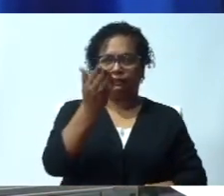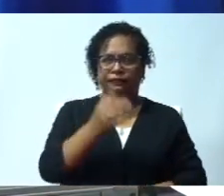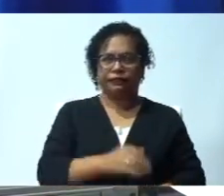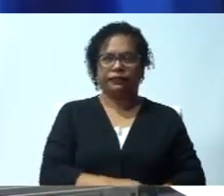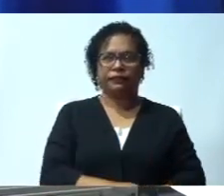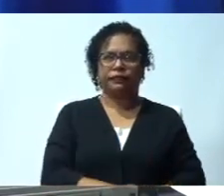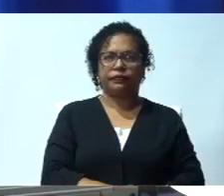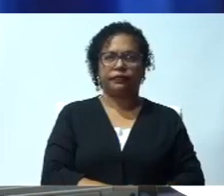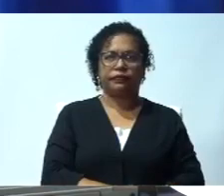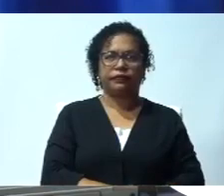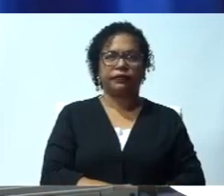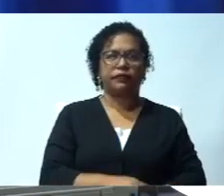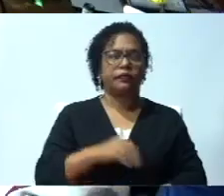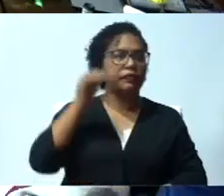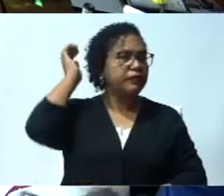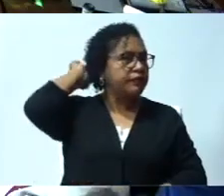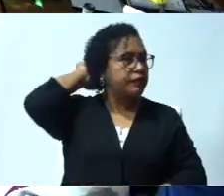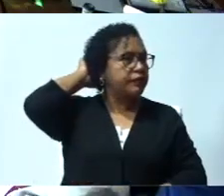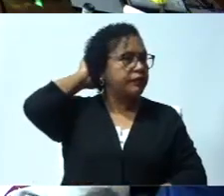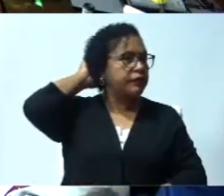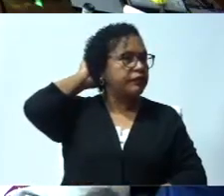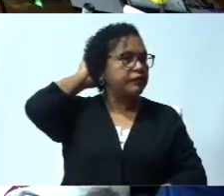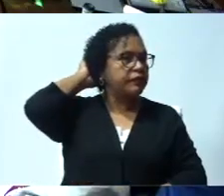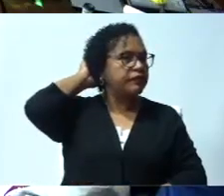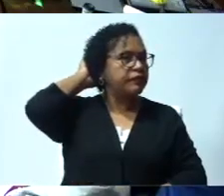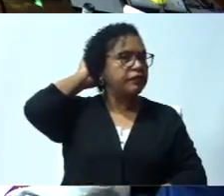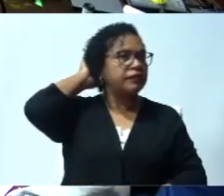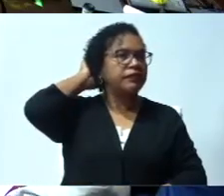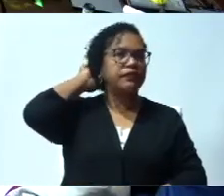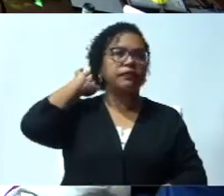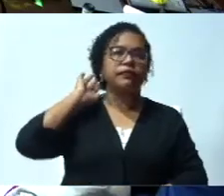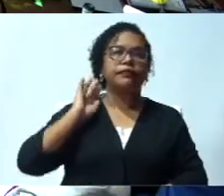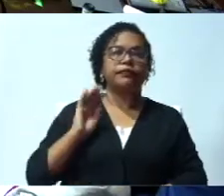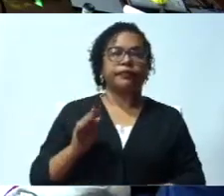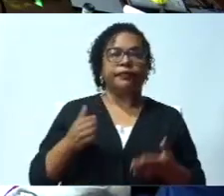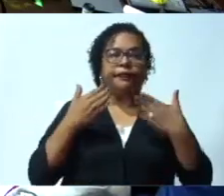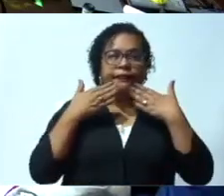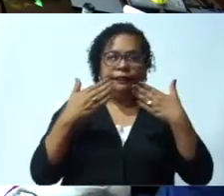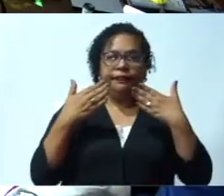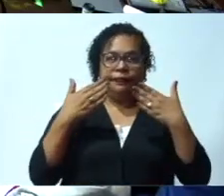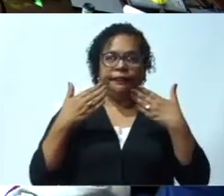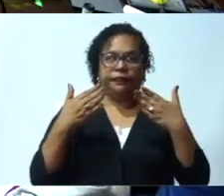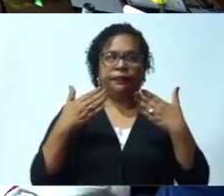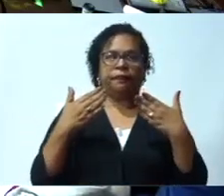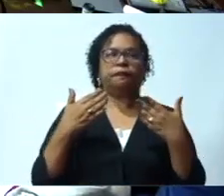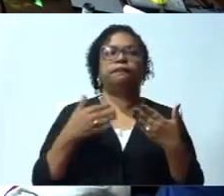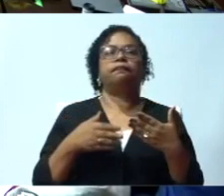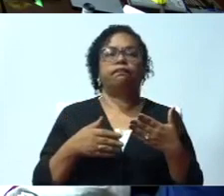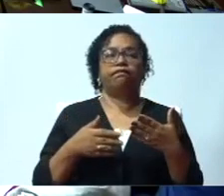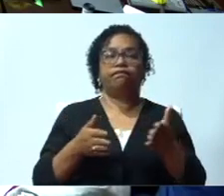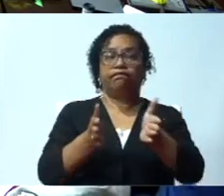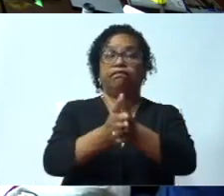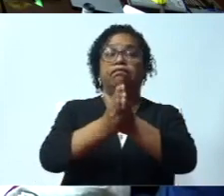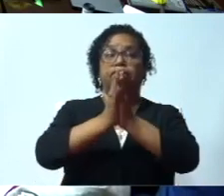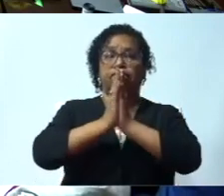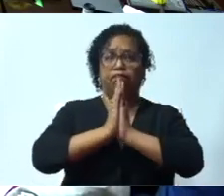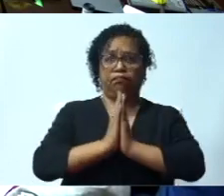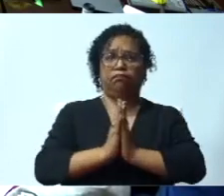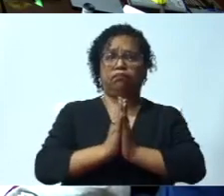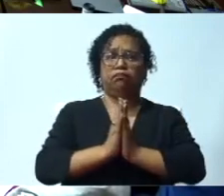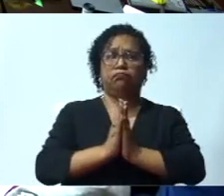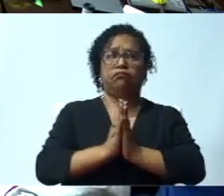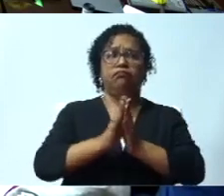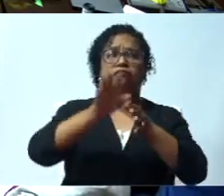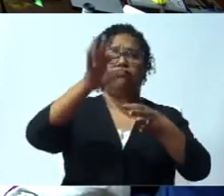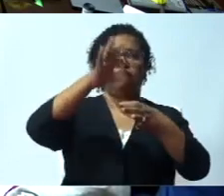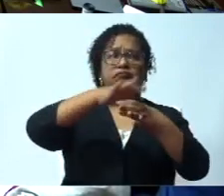Muchísimas gracias, señora presidenta de funciones, colegas diputados y diputadas. Presidenta, simplemente para pedirle el voto favorable de esta importante pieza